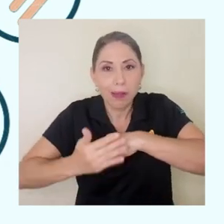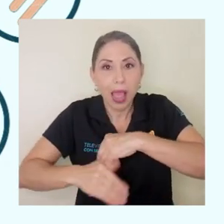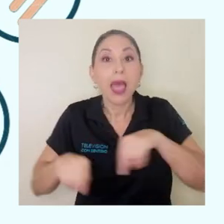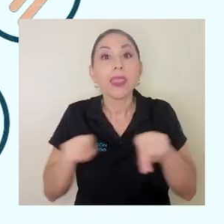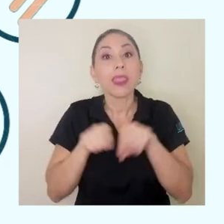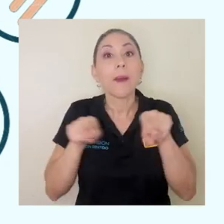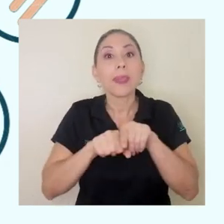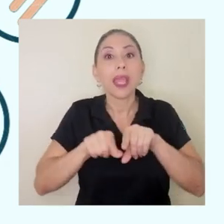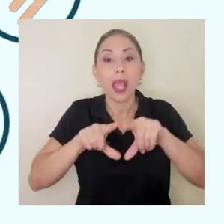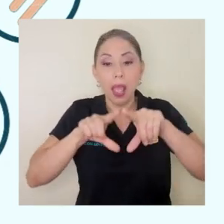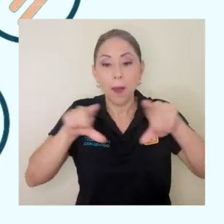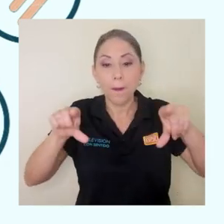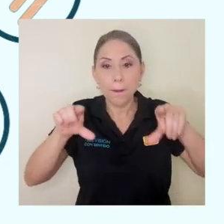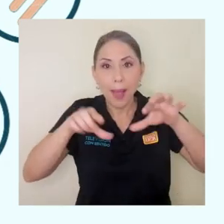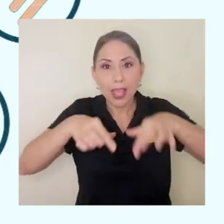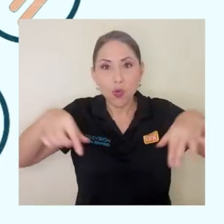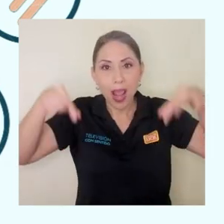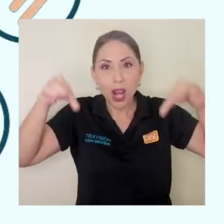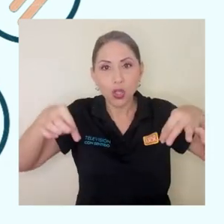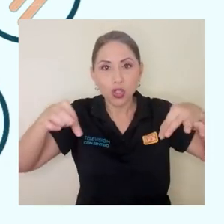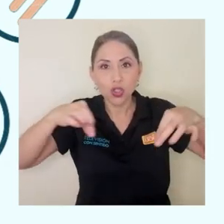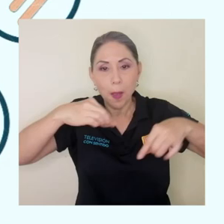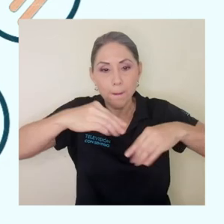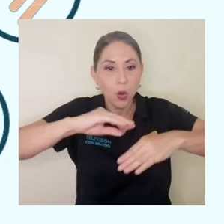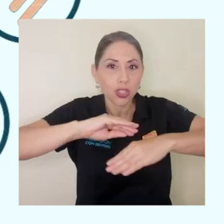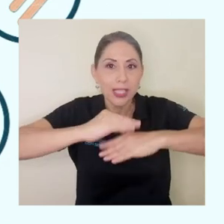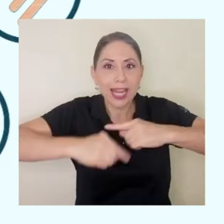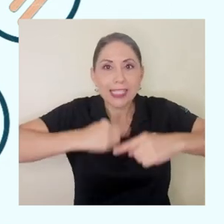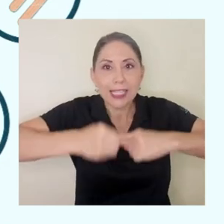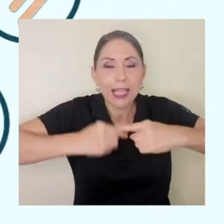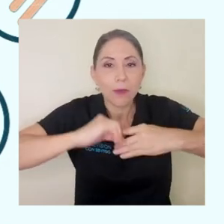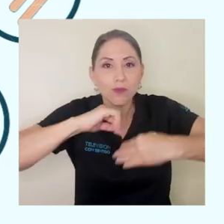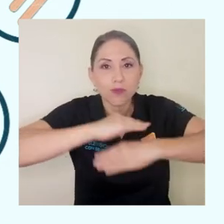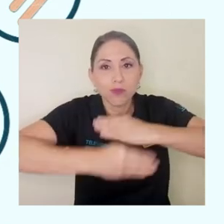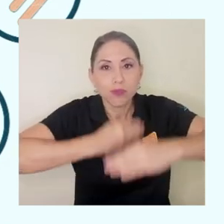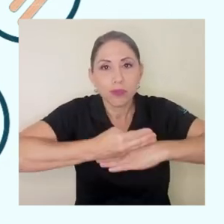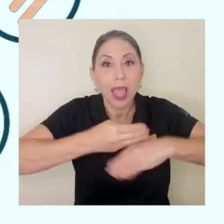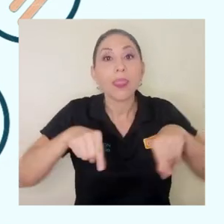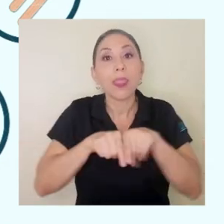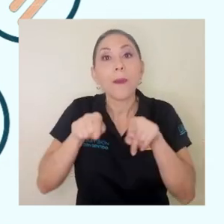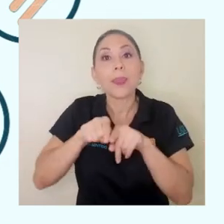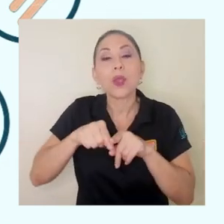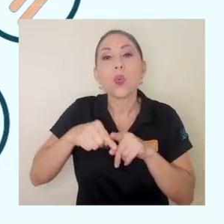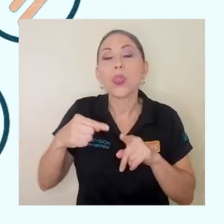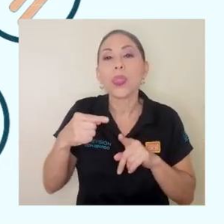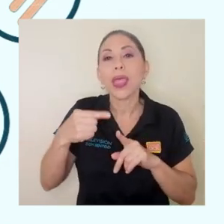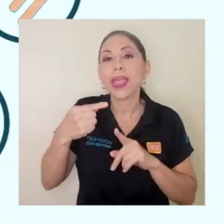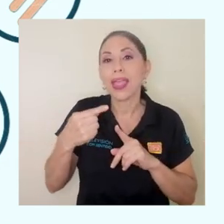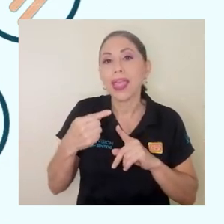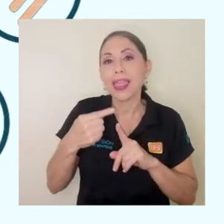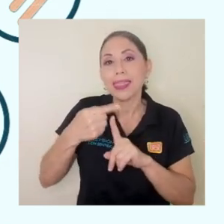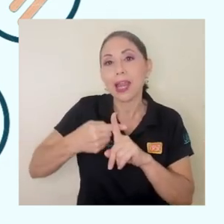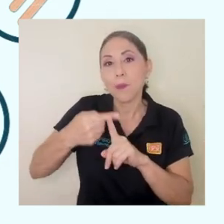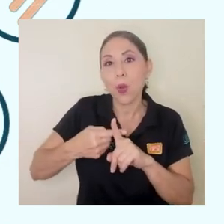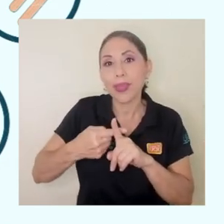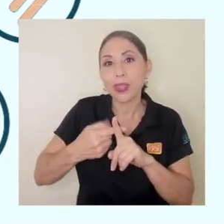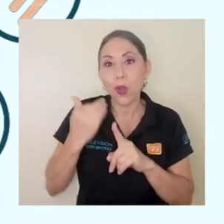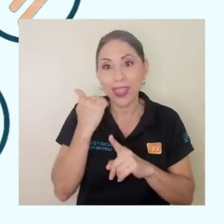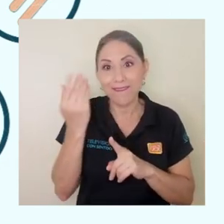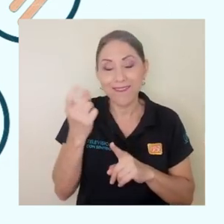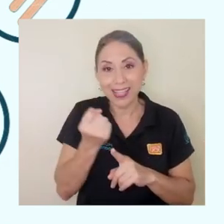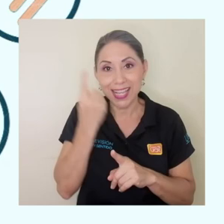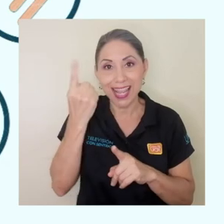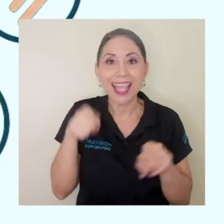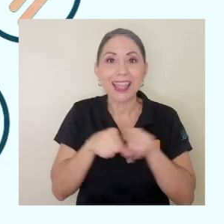curar las heridas, pañuelos triangulares para realizar vendajes, un termómetro de fácil lectura y un foco